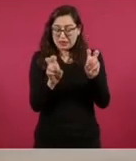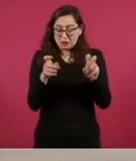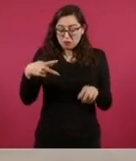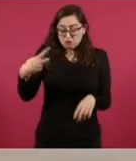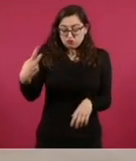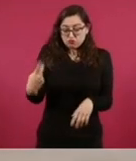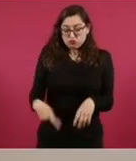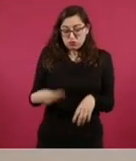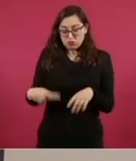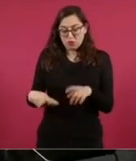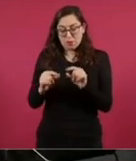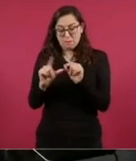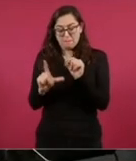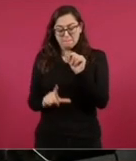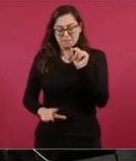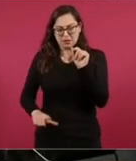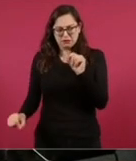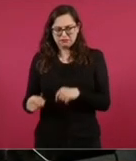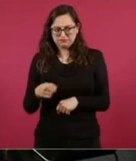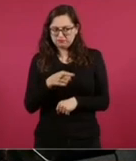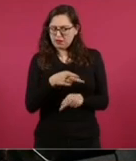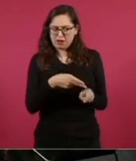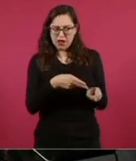soberanía nacional.